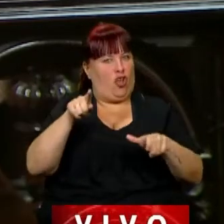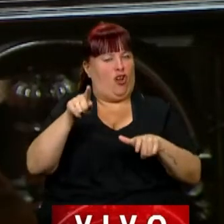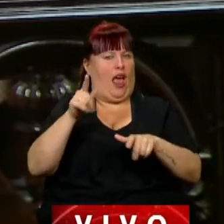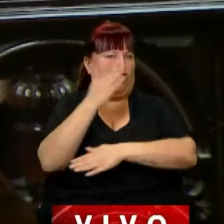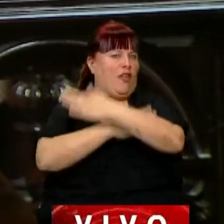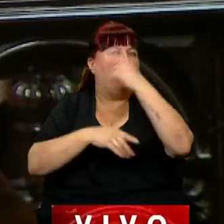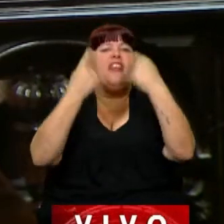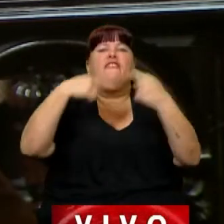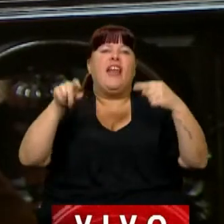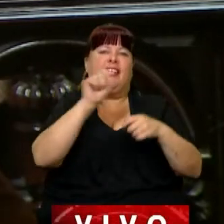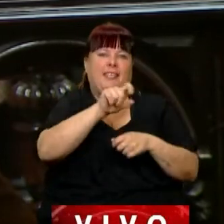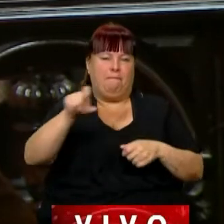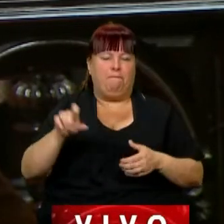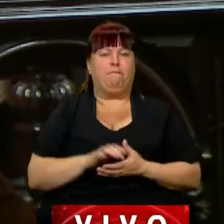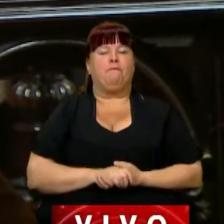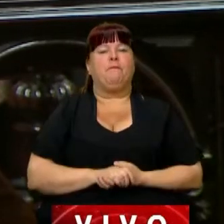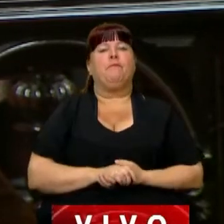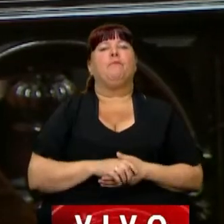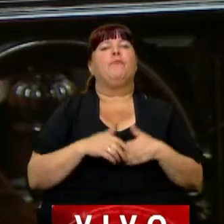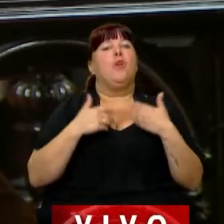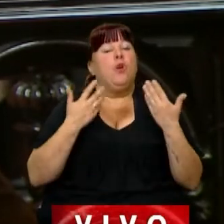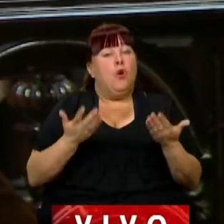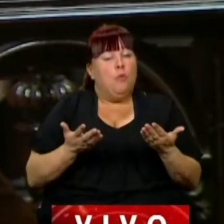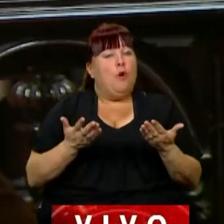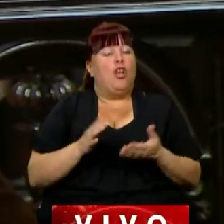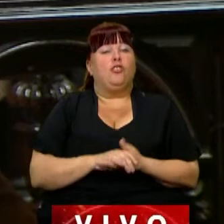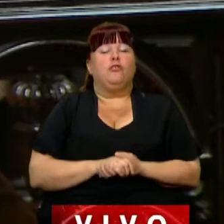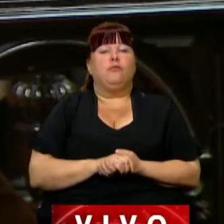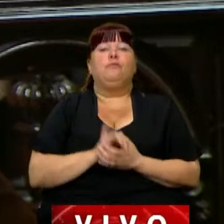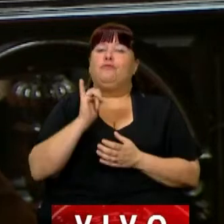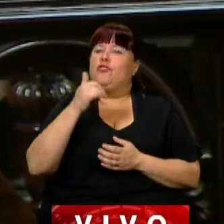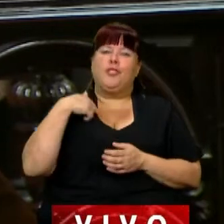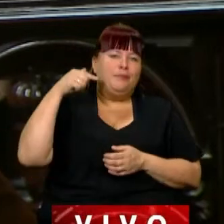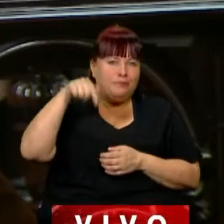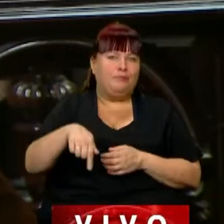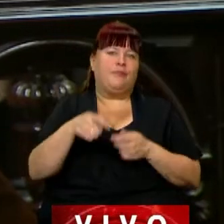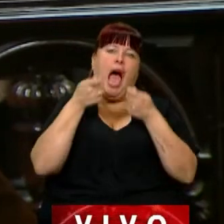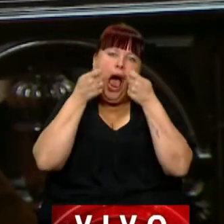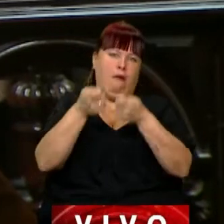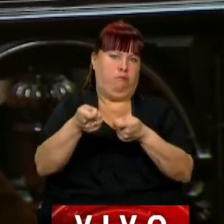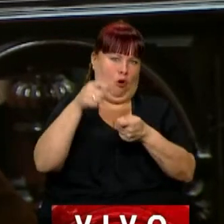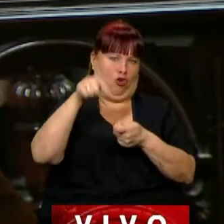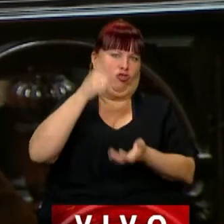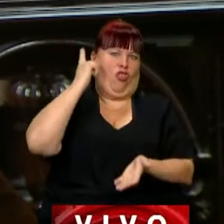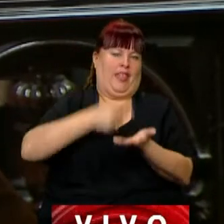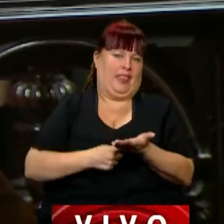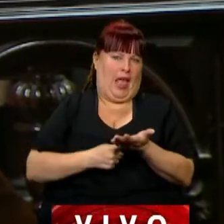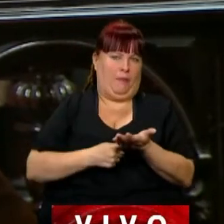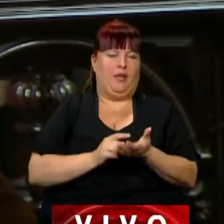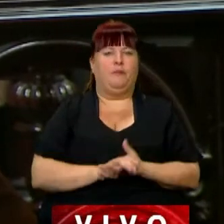diferentes tipos de prestaciones. Por eso, sin duda, venimos a acompañar este dictamen.